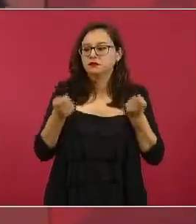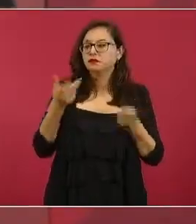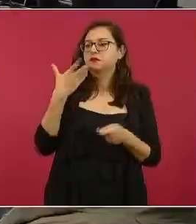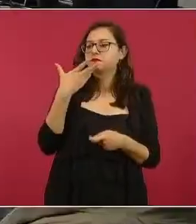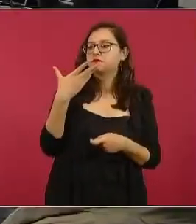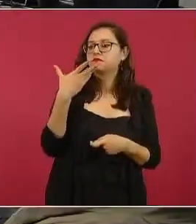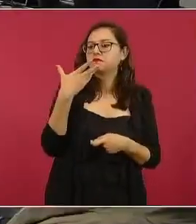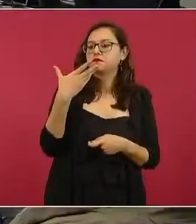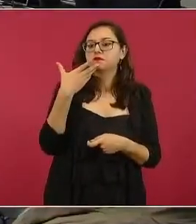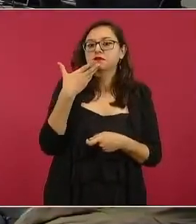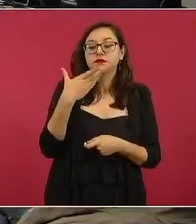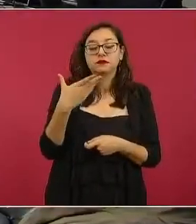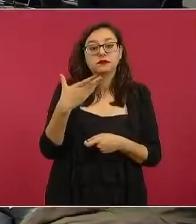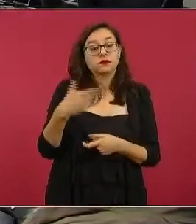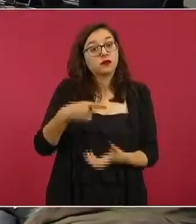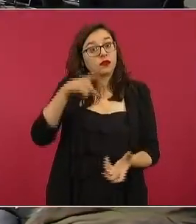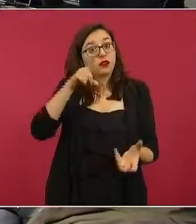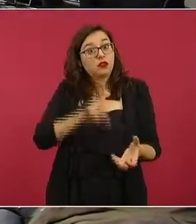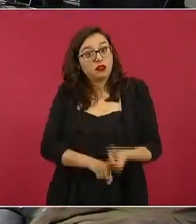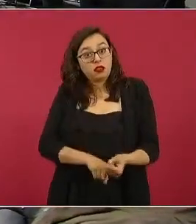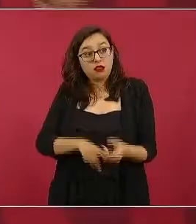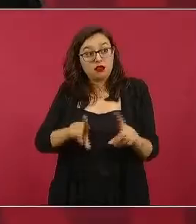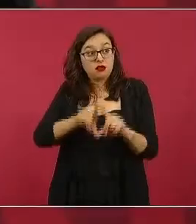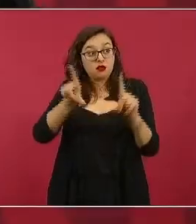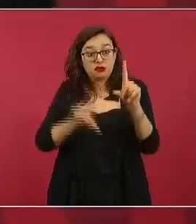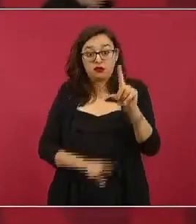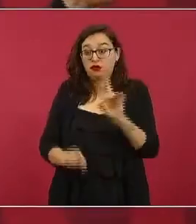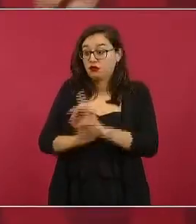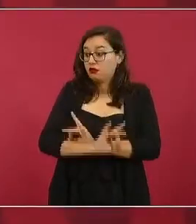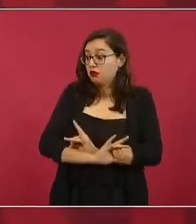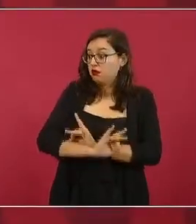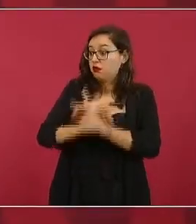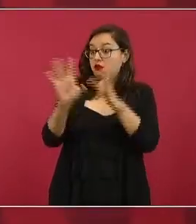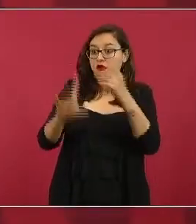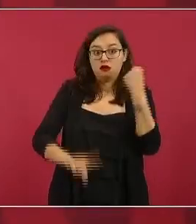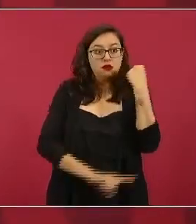los abogados imagínense